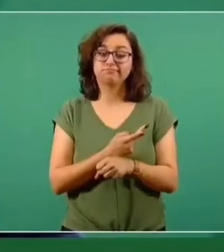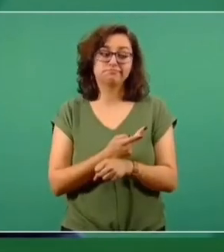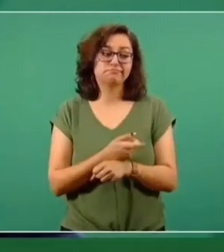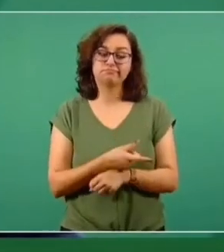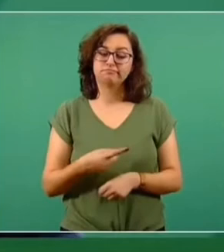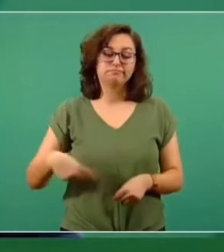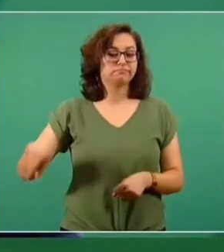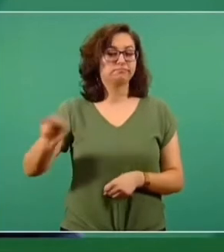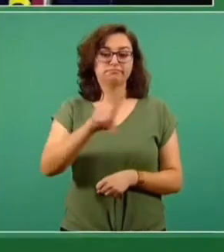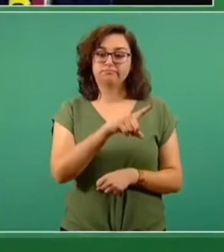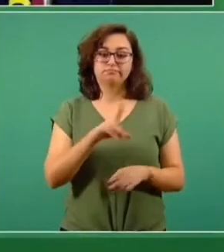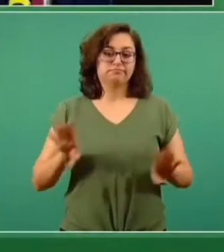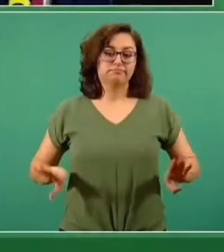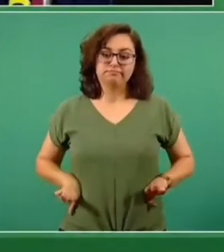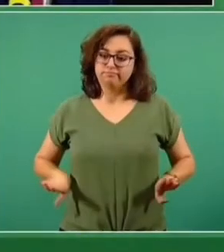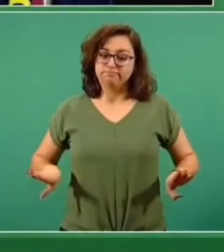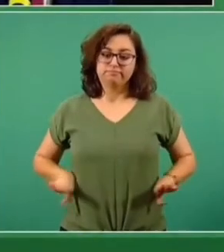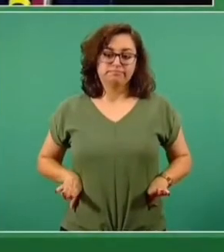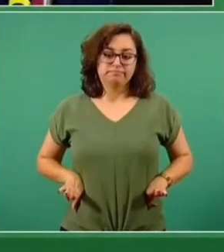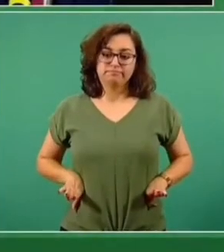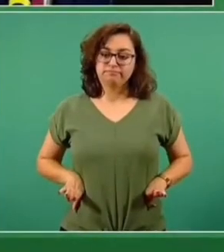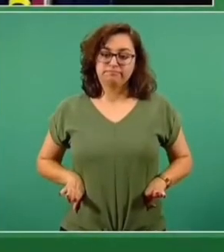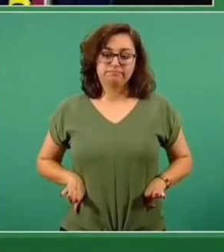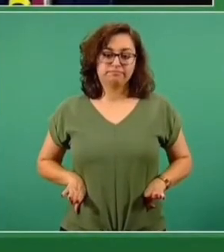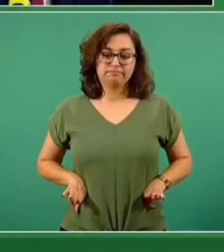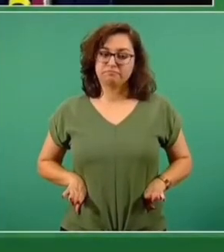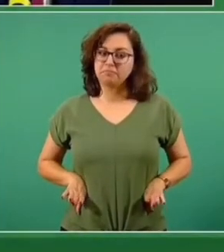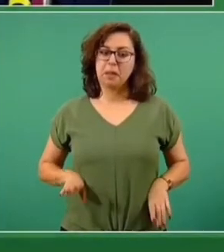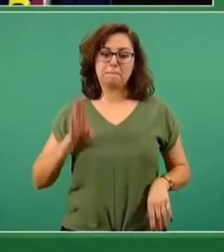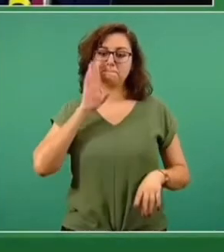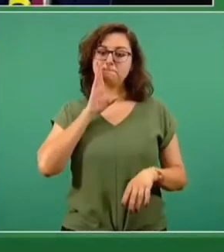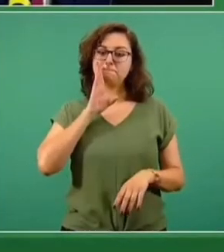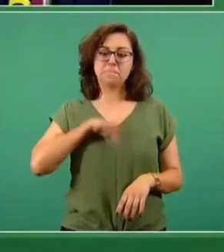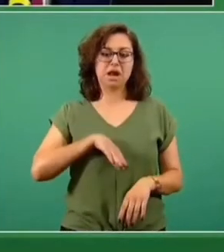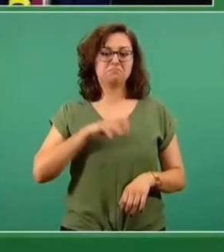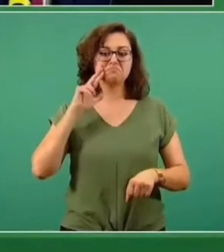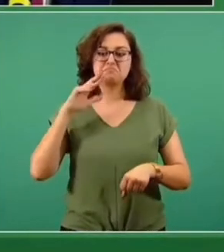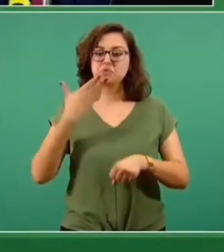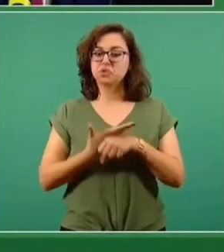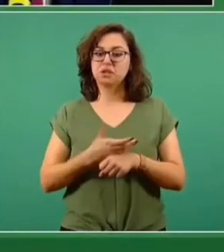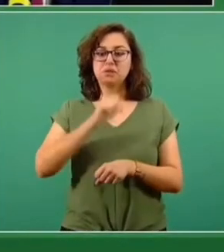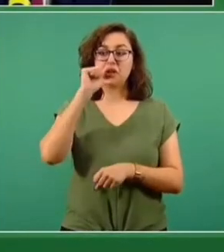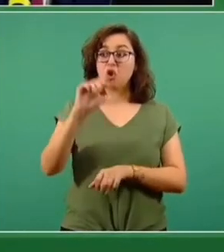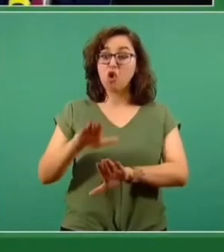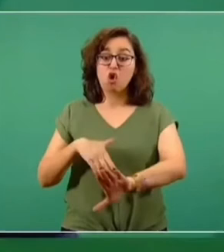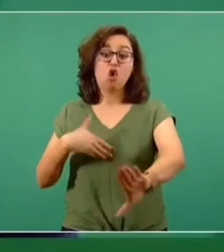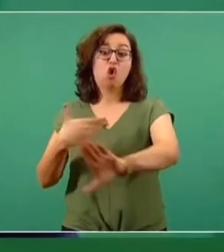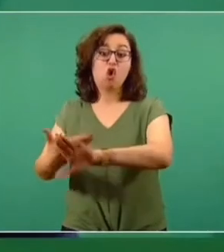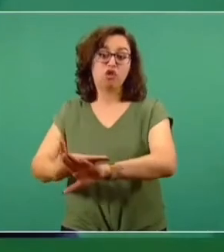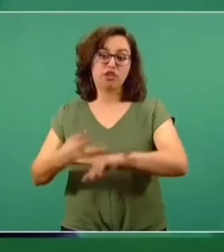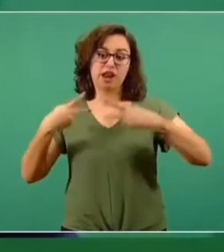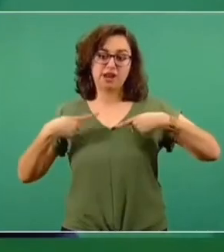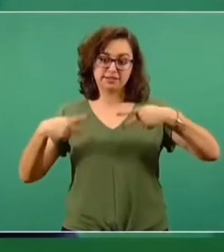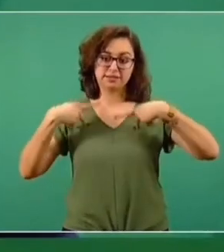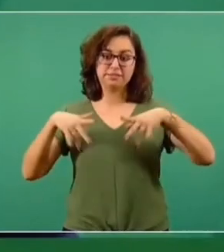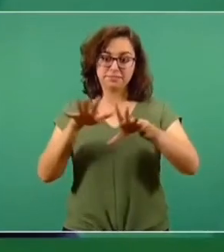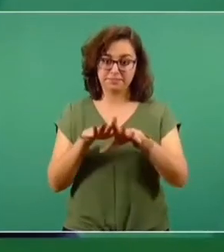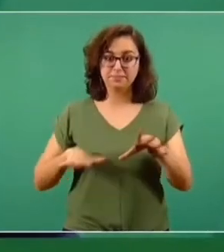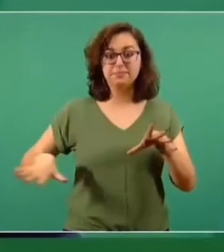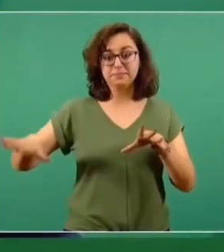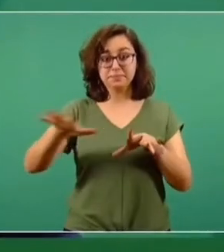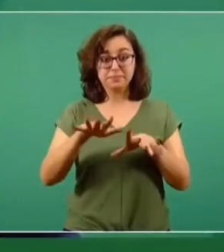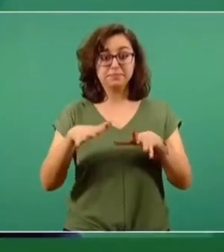acto, yo diría que de irresponsabilidad con el resto del pueblo de México y estará tratando de